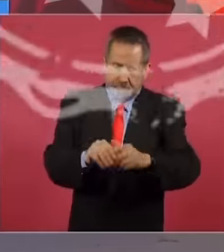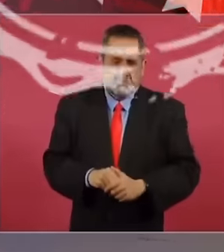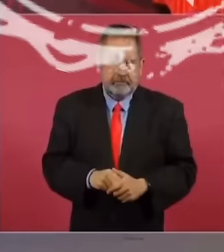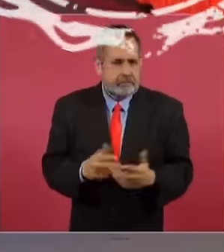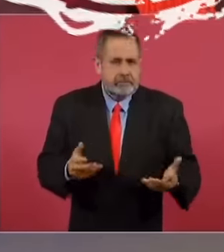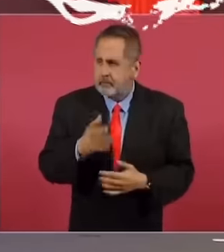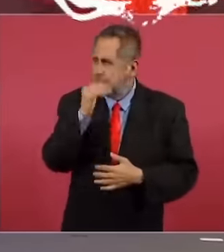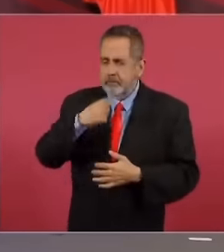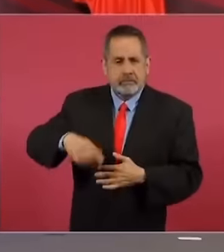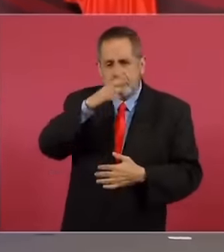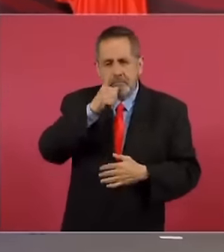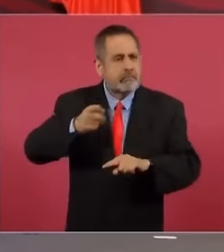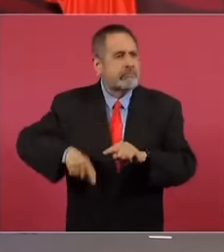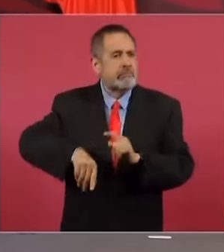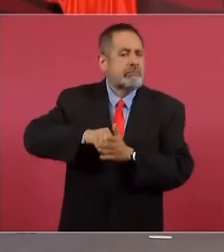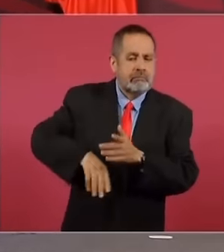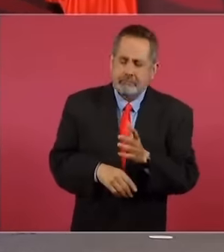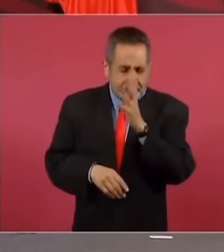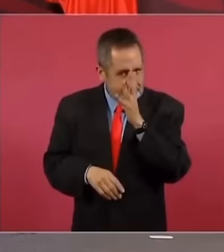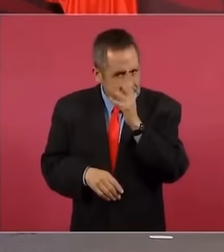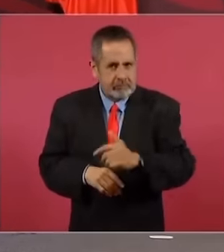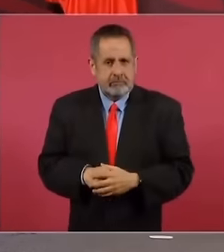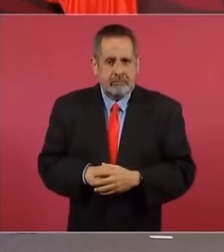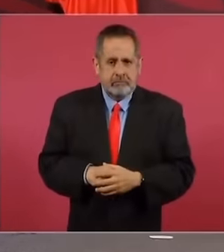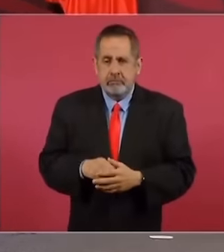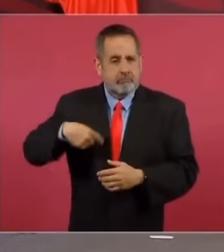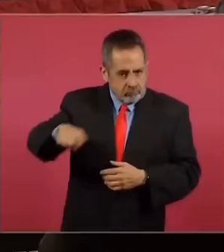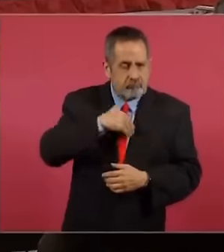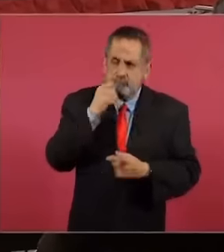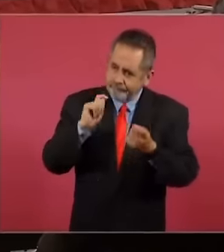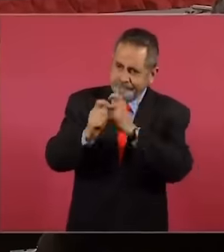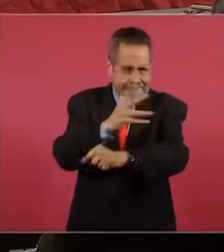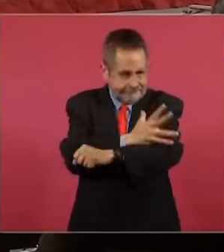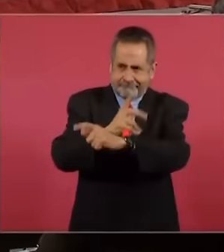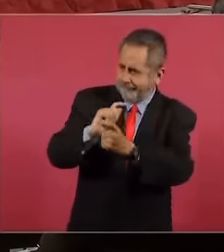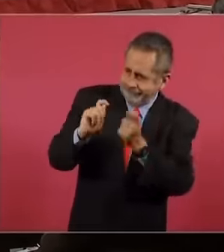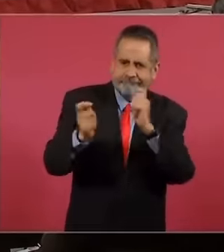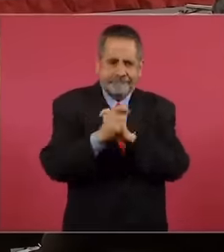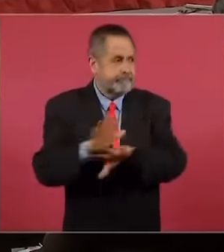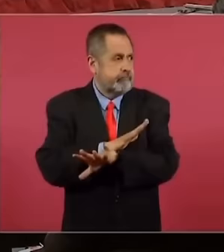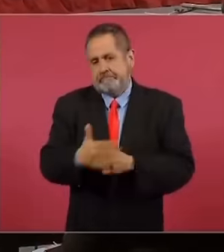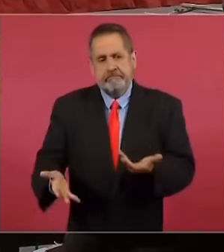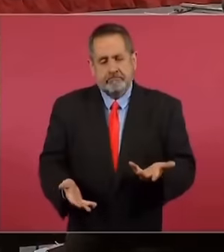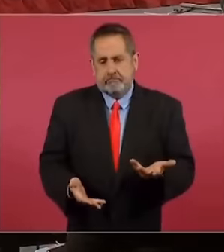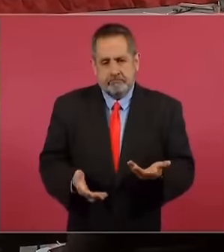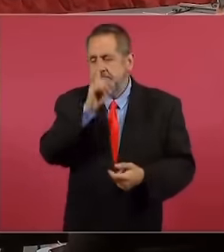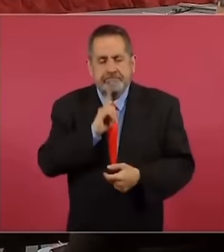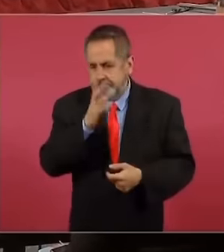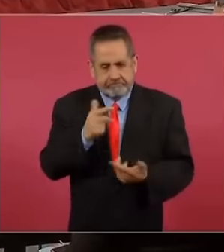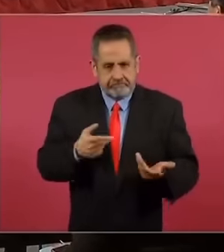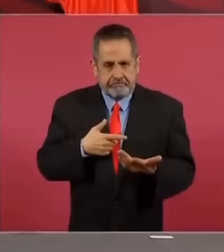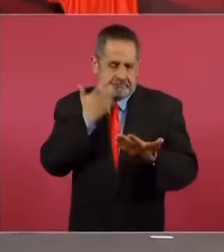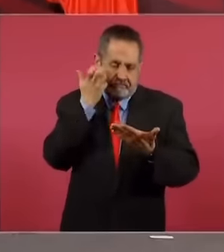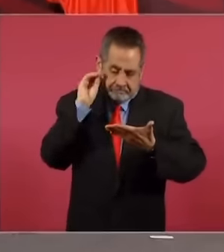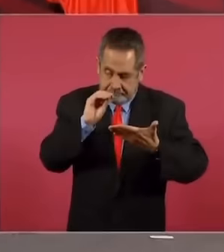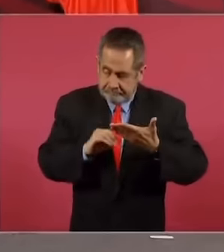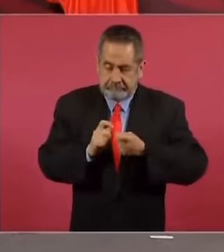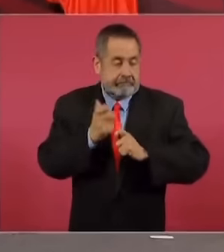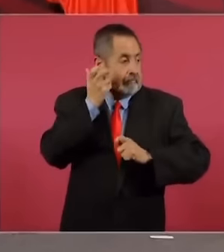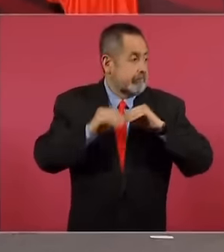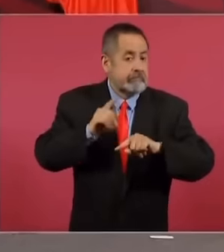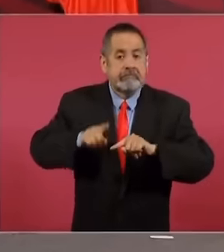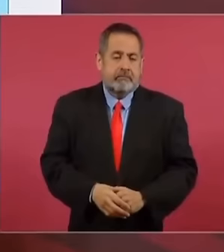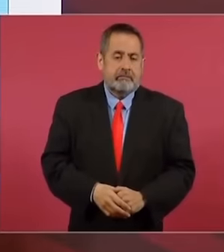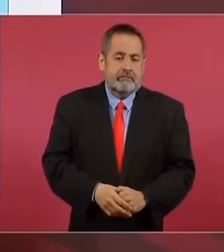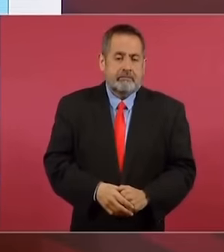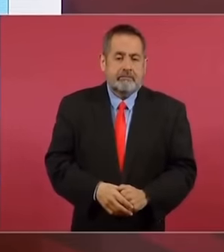¿Cómo podríamos hablar de una transformación, un cambio? Si mentimos, si manipulamos información, si